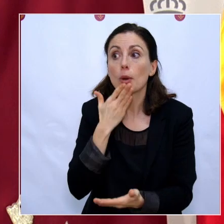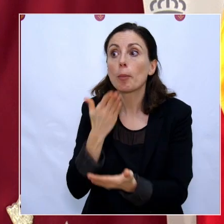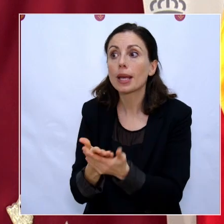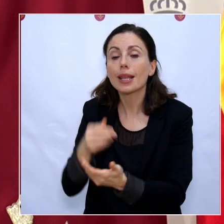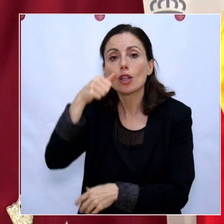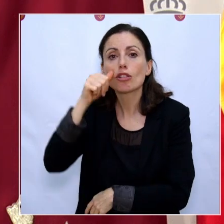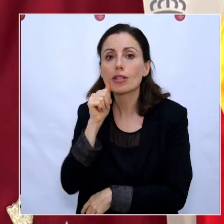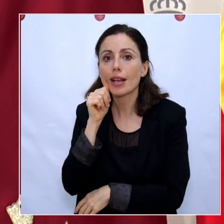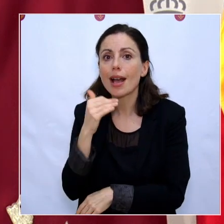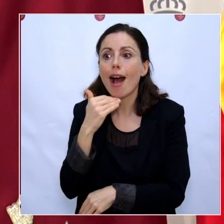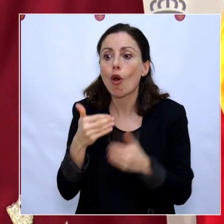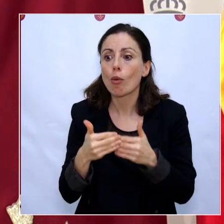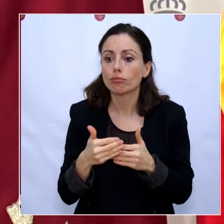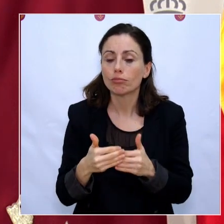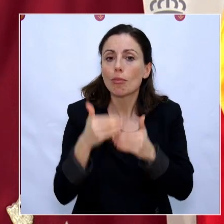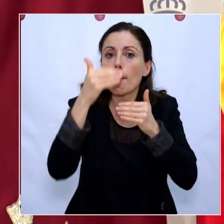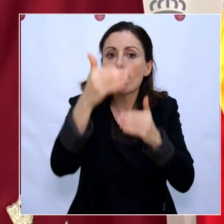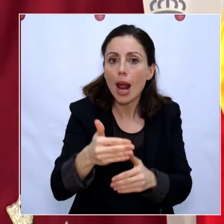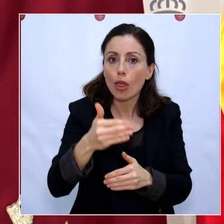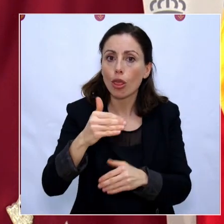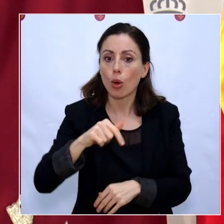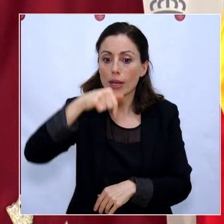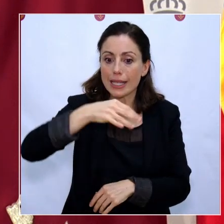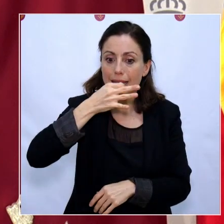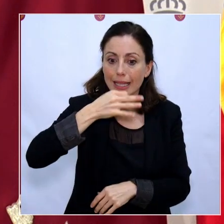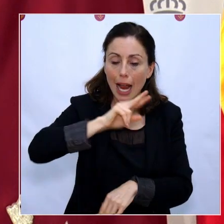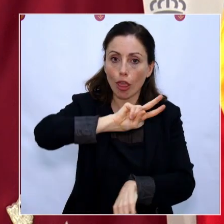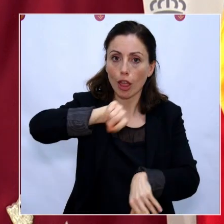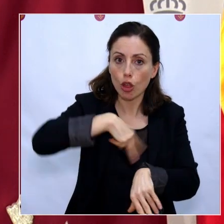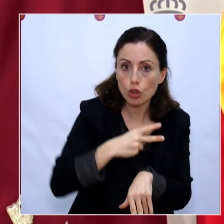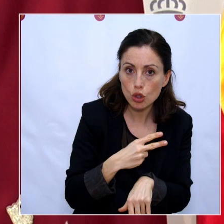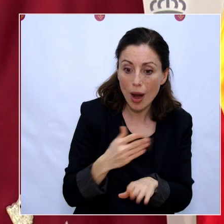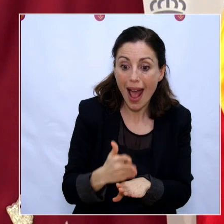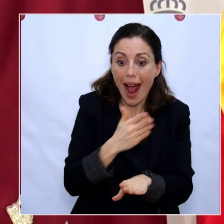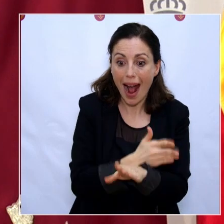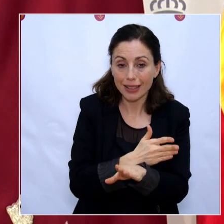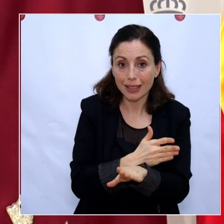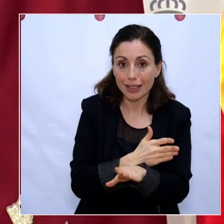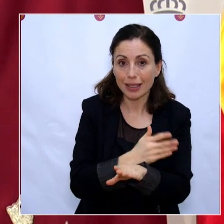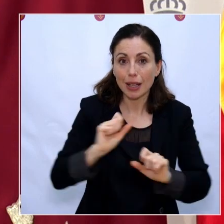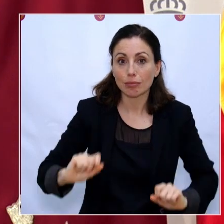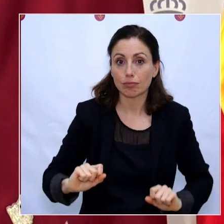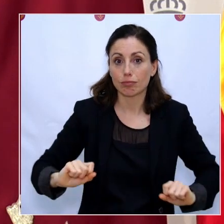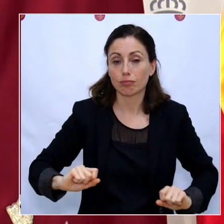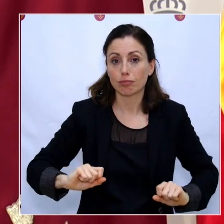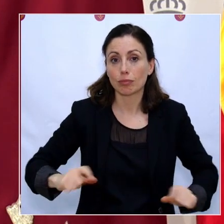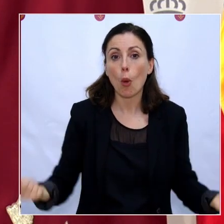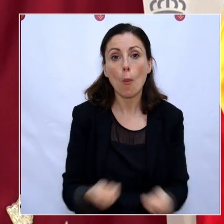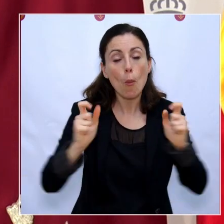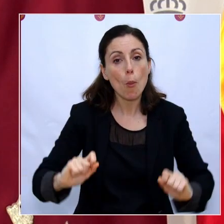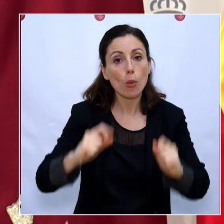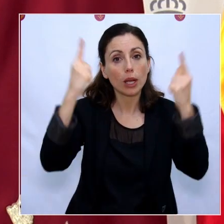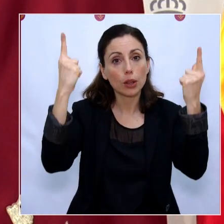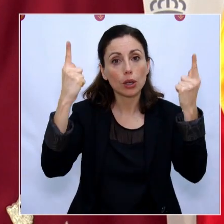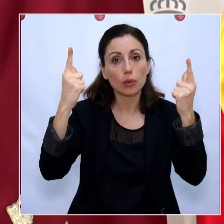Gobierno al menos un plazo de dos horas esta tarde antes de ser publicado ese decreto para poder conocer cuáles eran